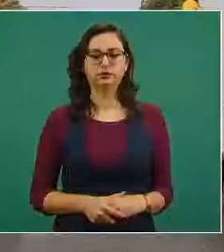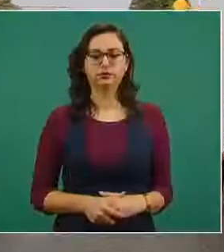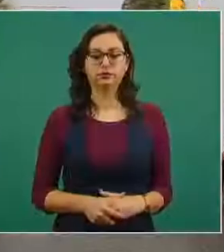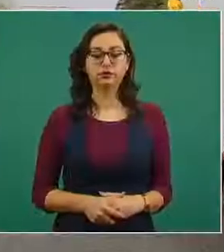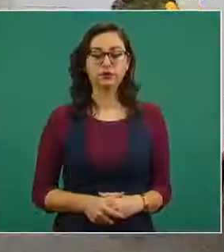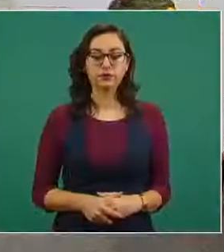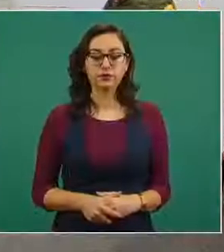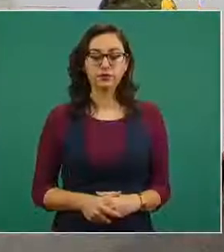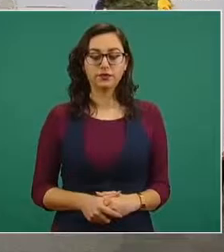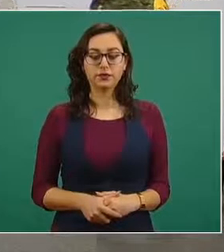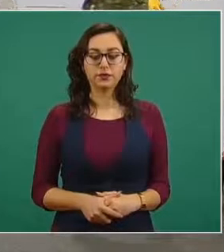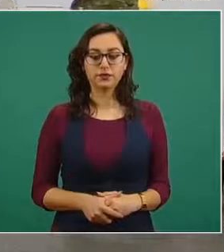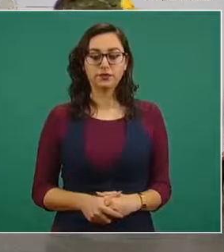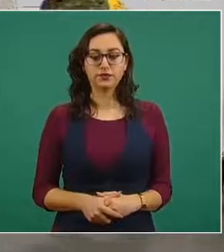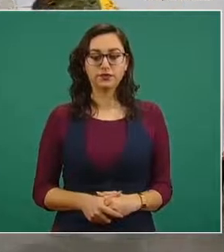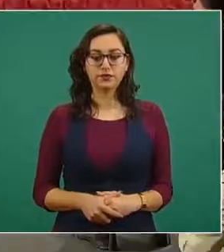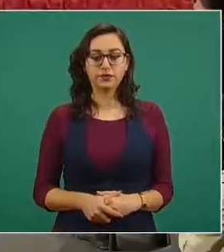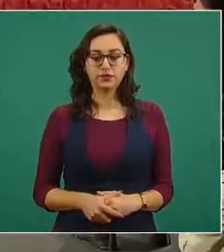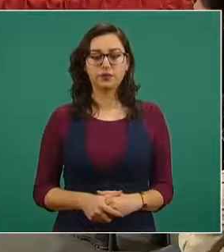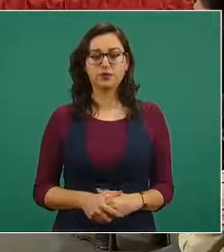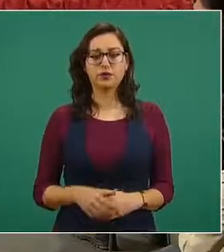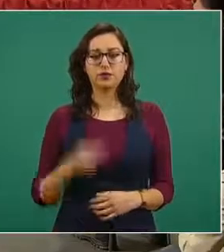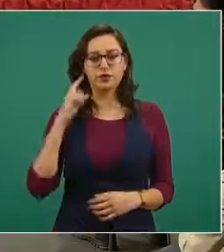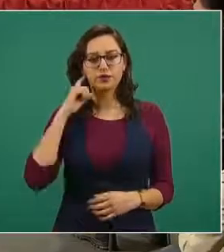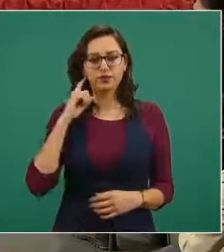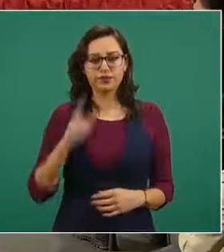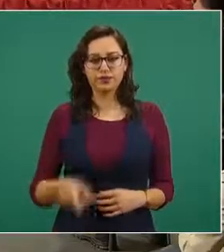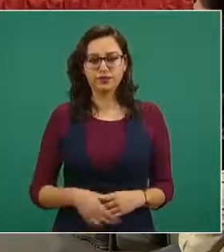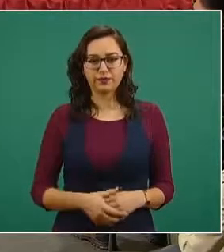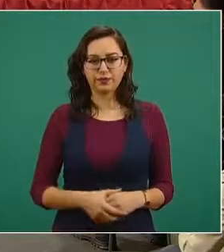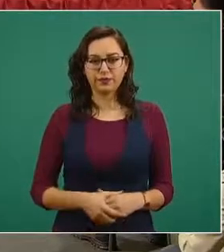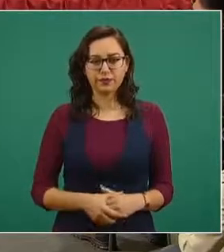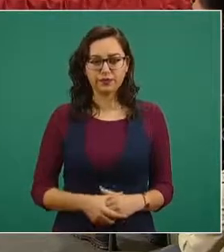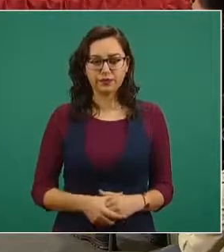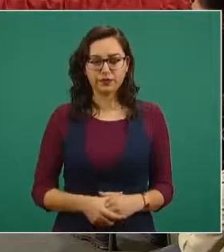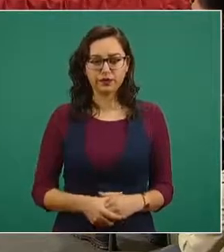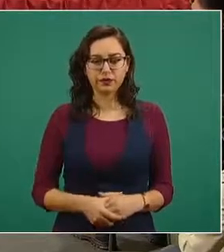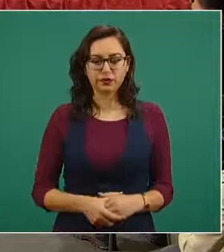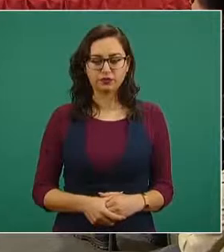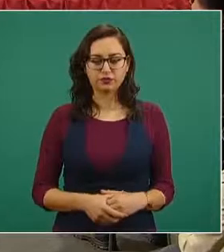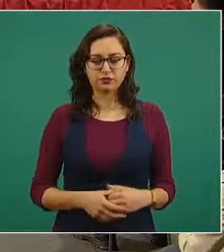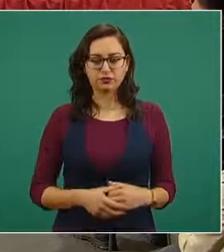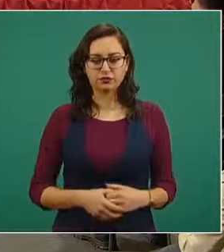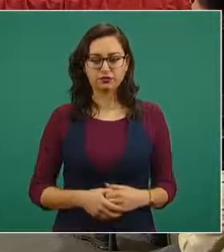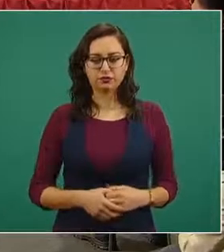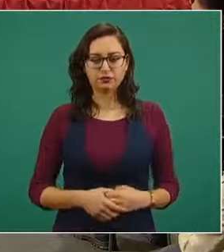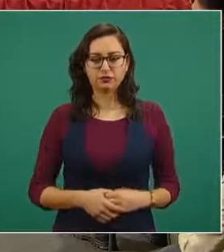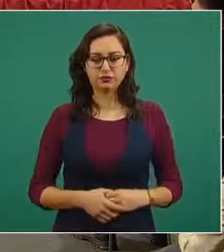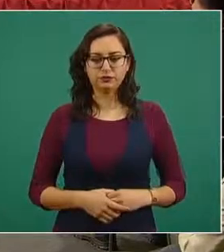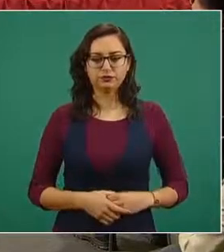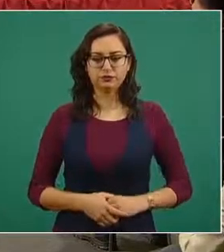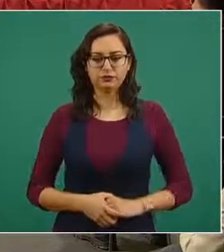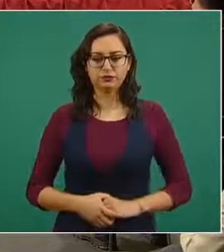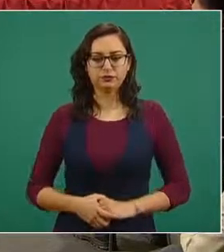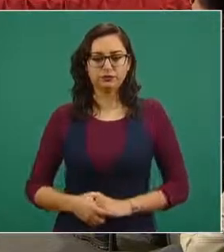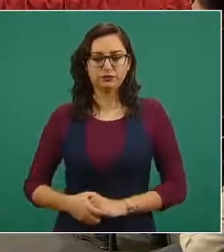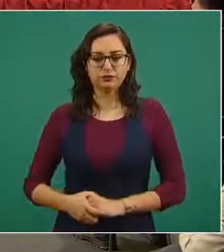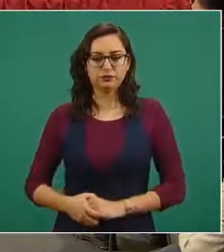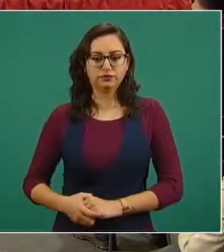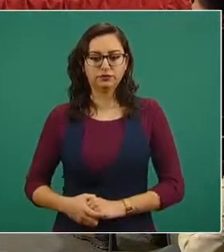Bueno, vamos a tratar hoy viernes, que finaliza la semana, dos